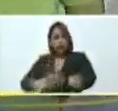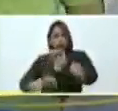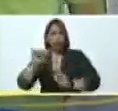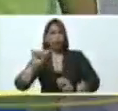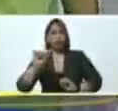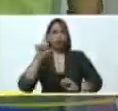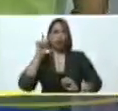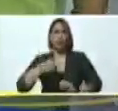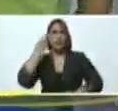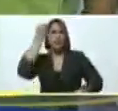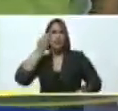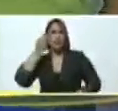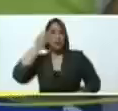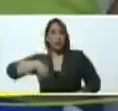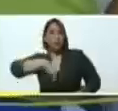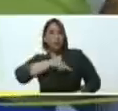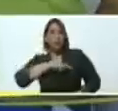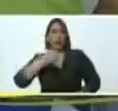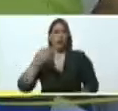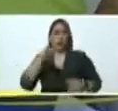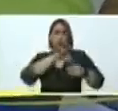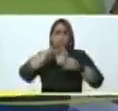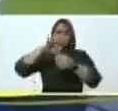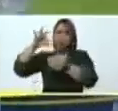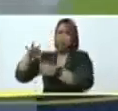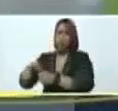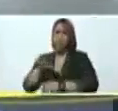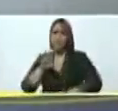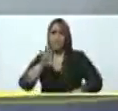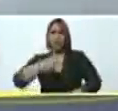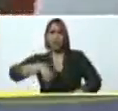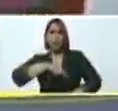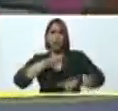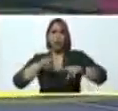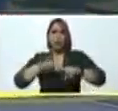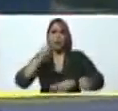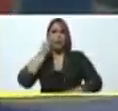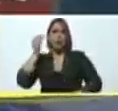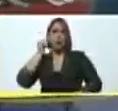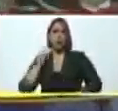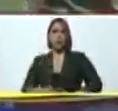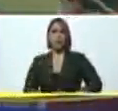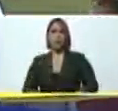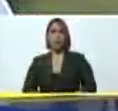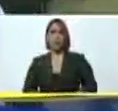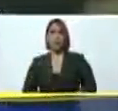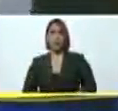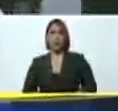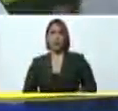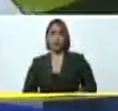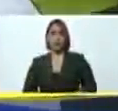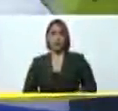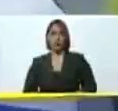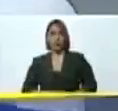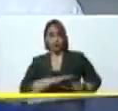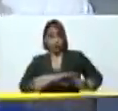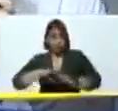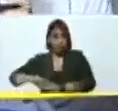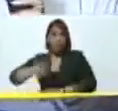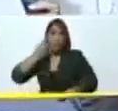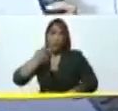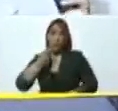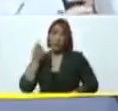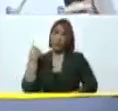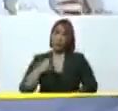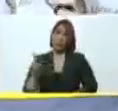pensando en nuestros semilleros de la patria, en nuestros niños, en nuestras niñas. Y la otra política que aquí tenemos,